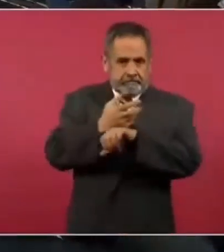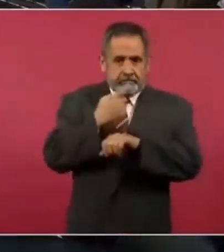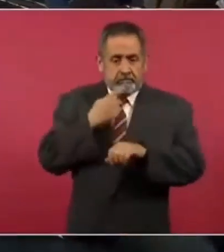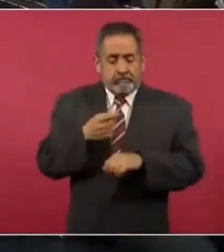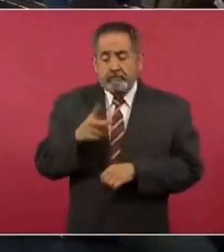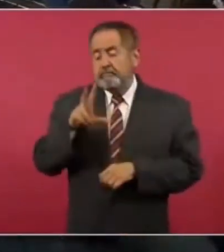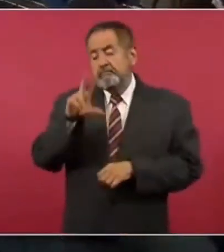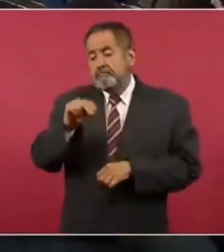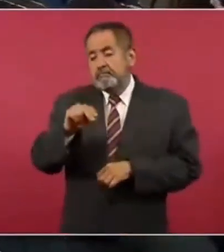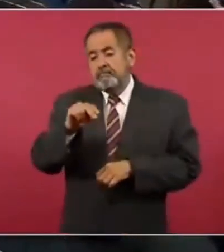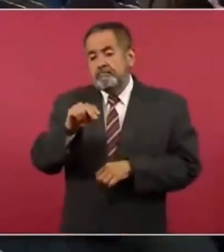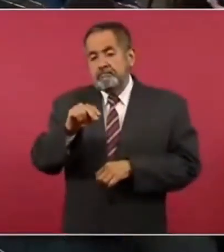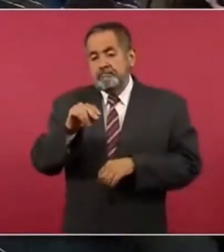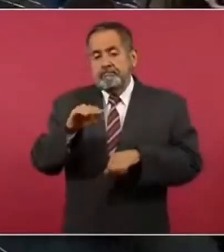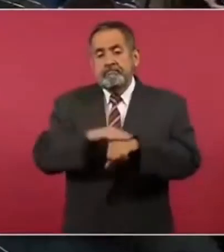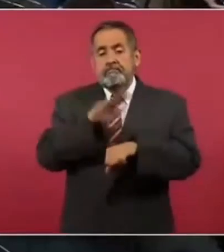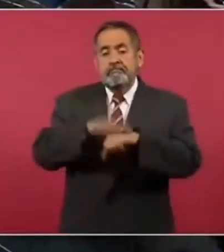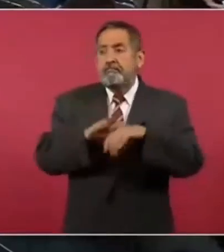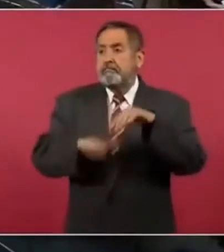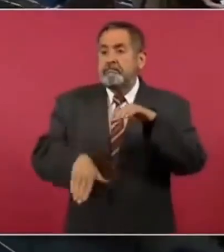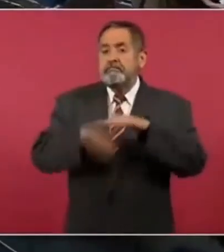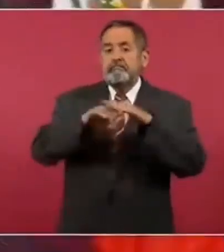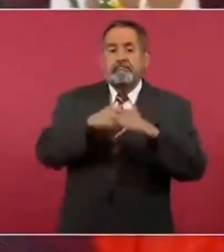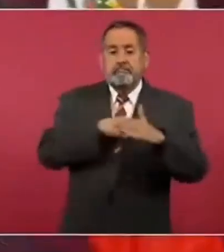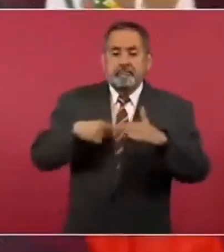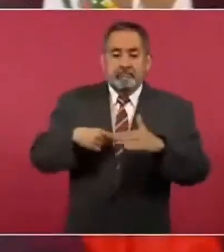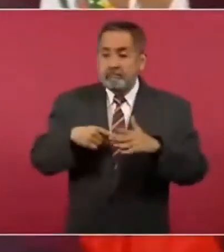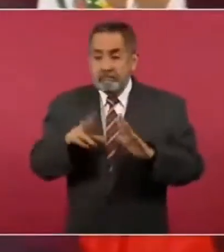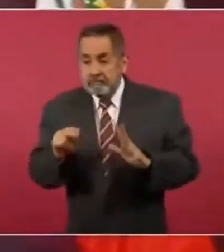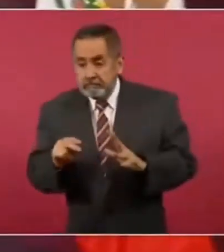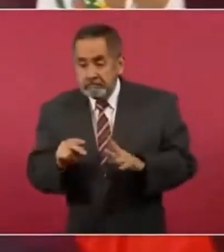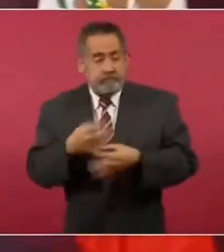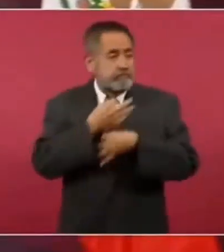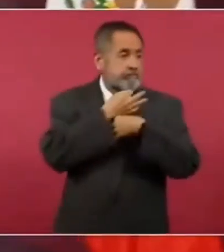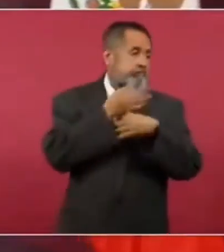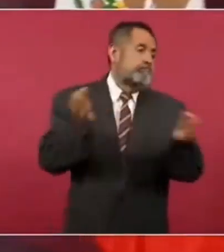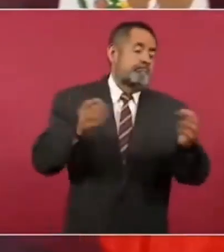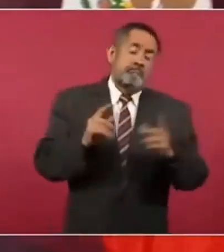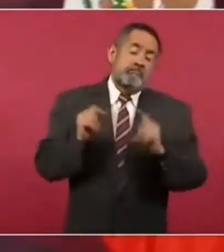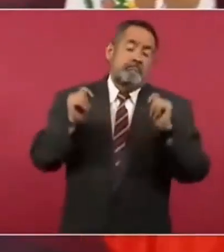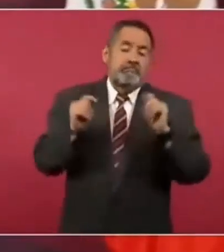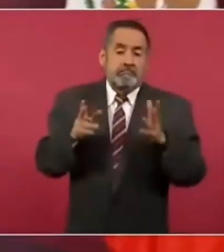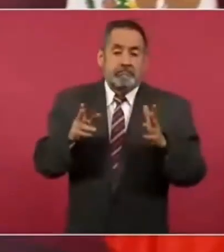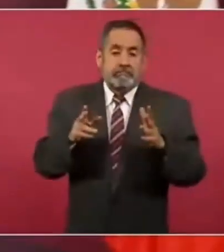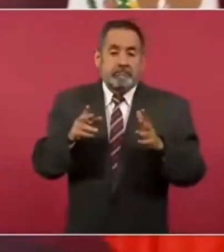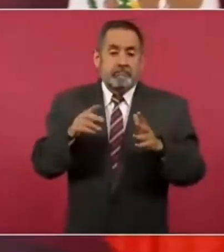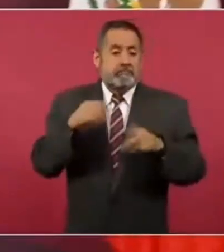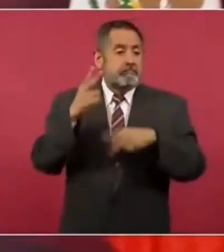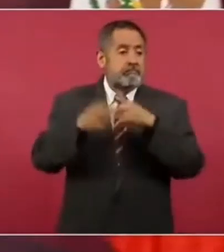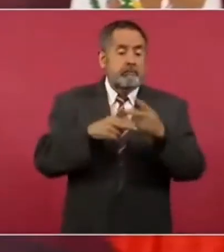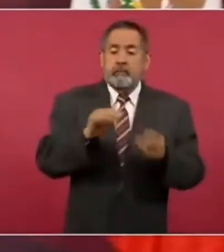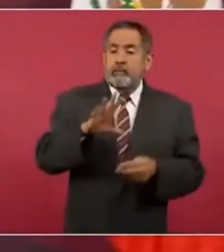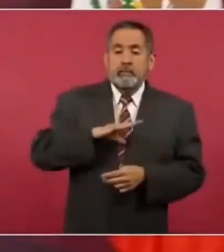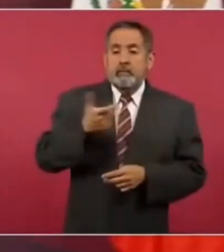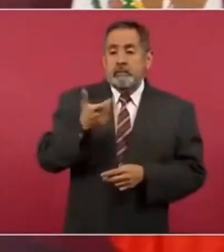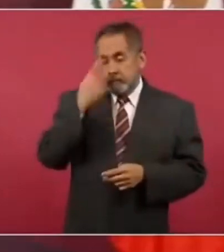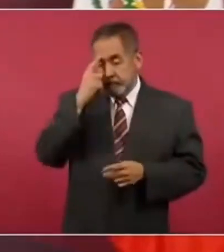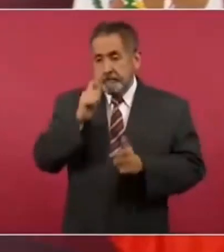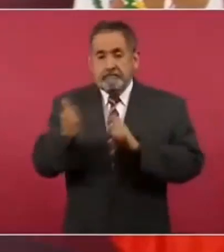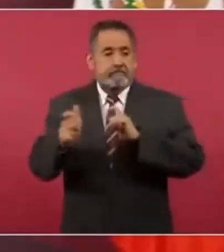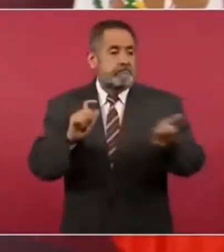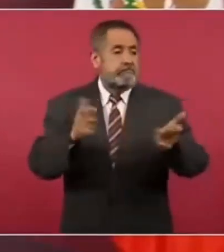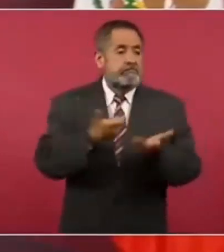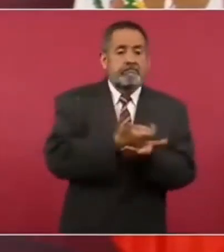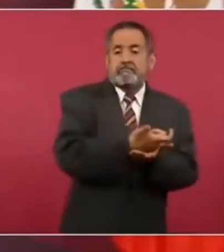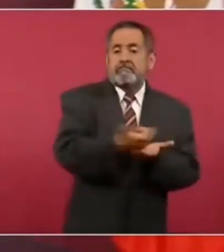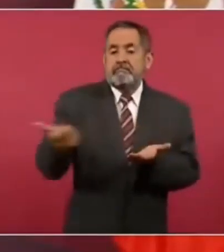autoriza el techo de endeudamiento, van a caer en insolvencia y que no